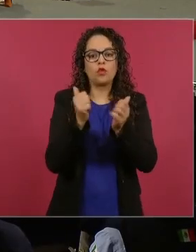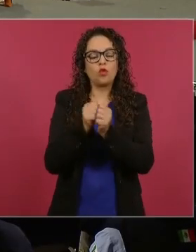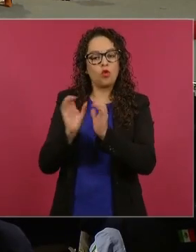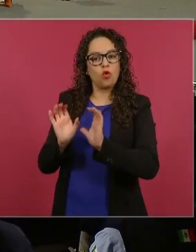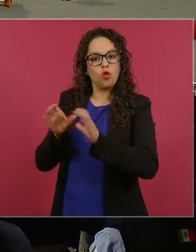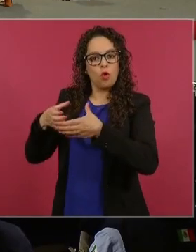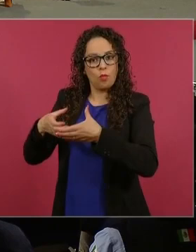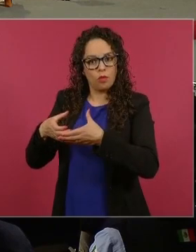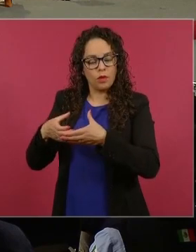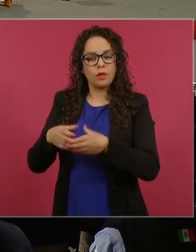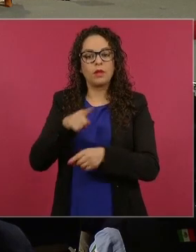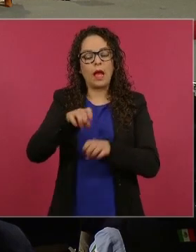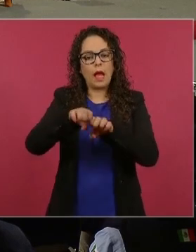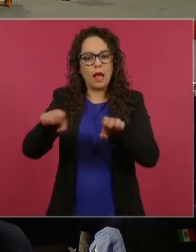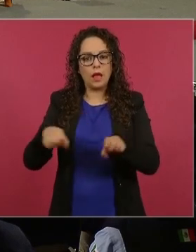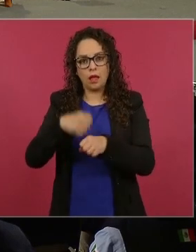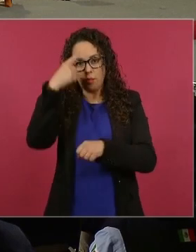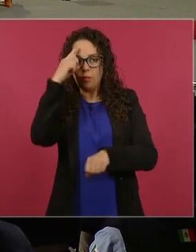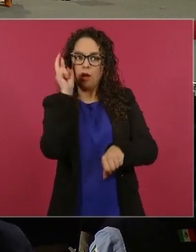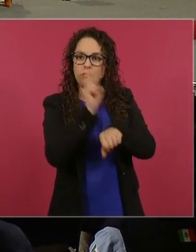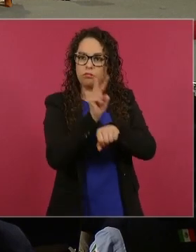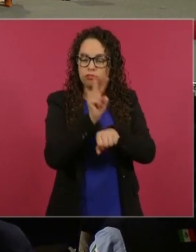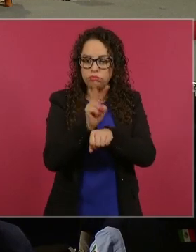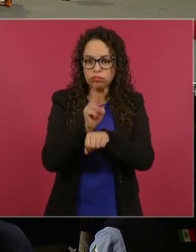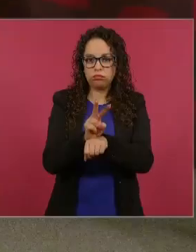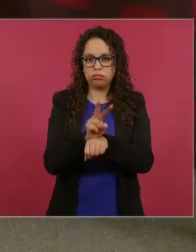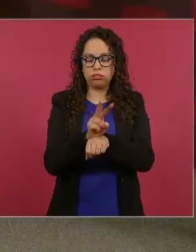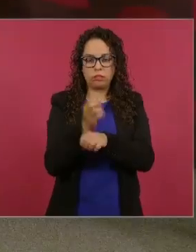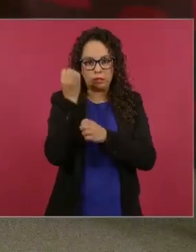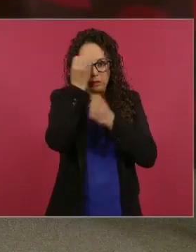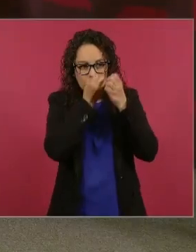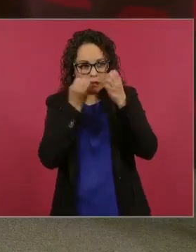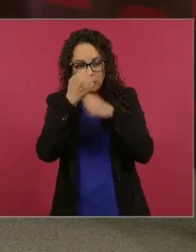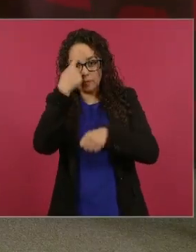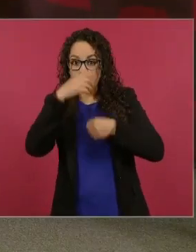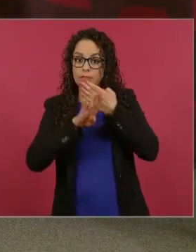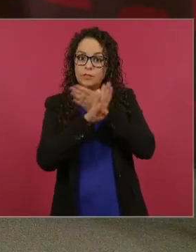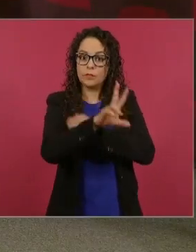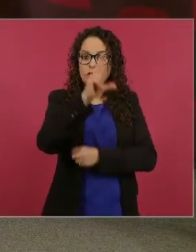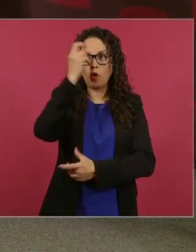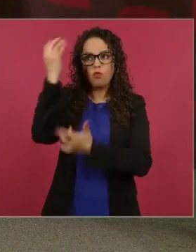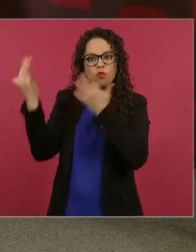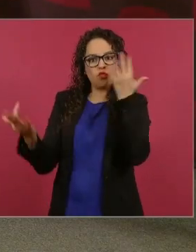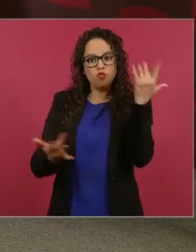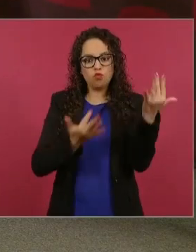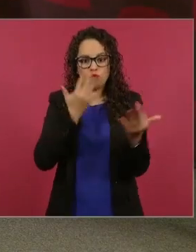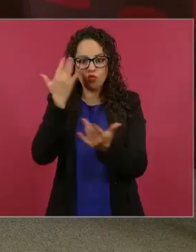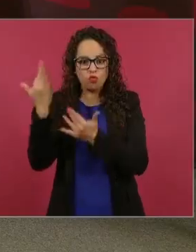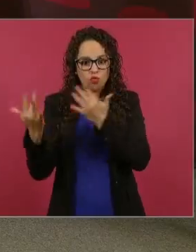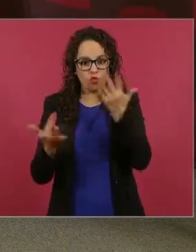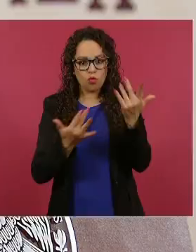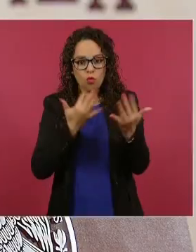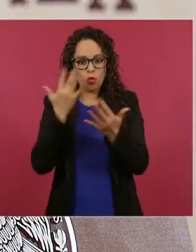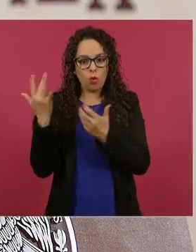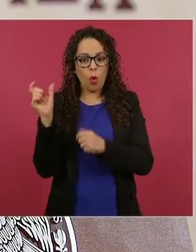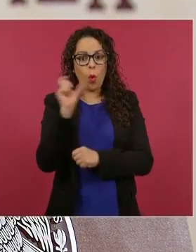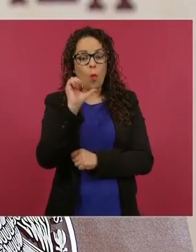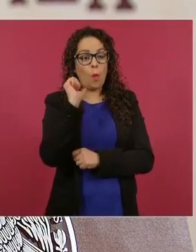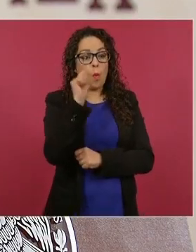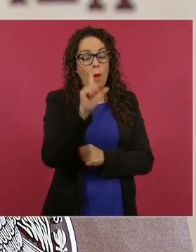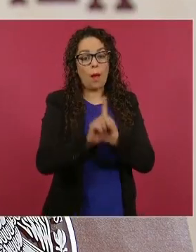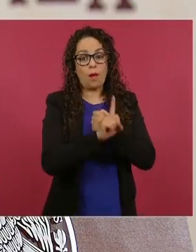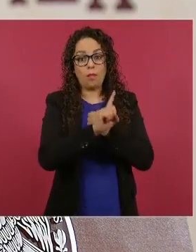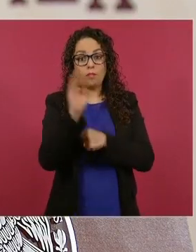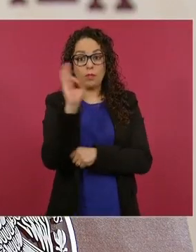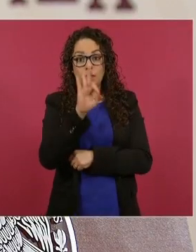monitoreo, de vigilancia, combate al fuego, equilibrio entre el desarrollo económico y la viabilidad ambiental de los ecosistemas,